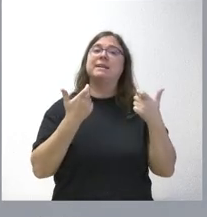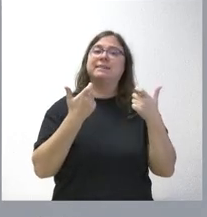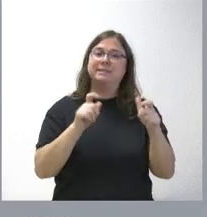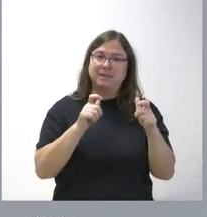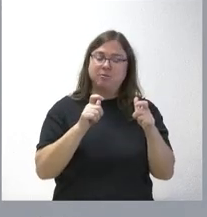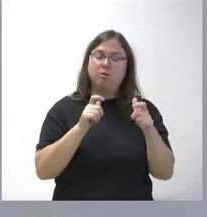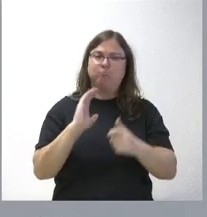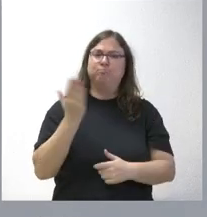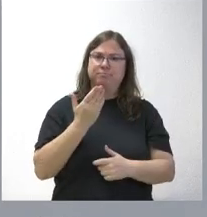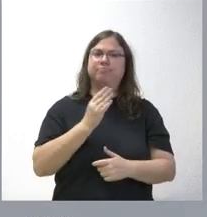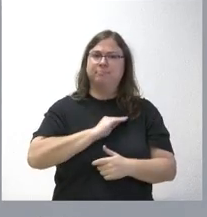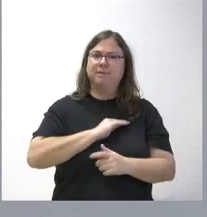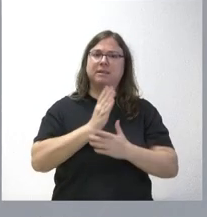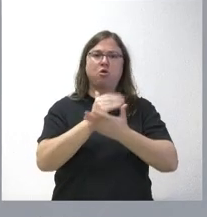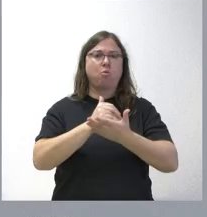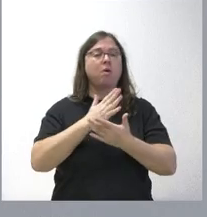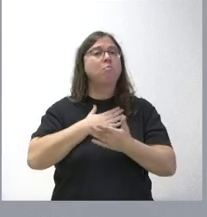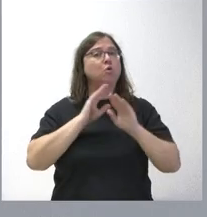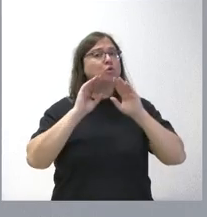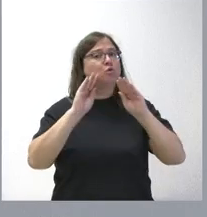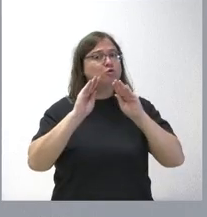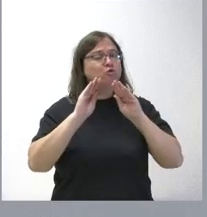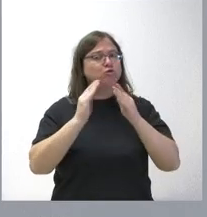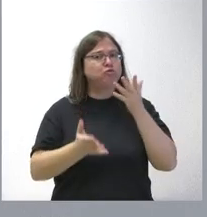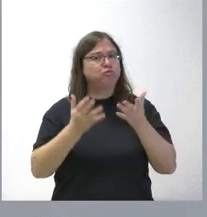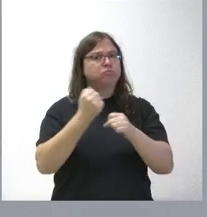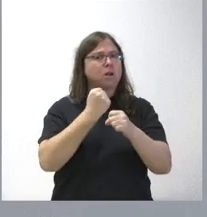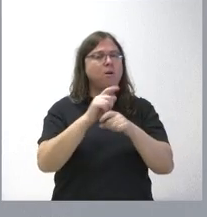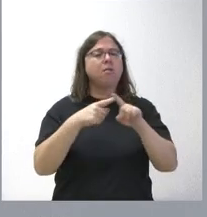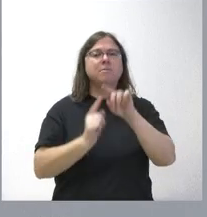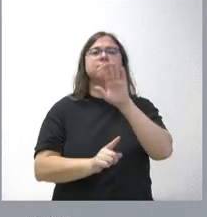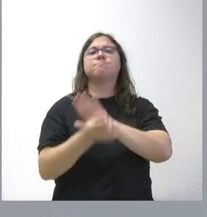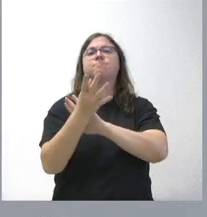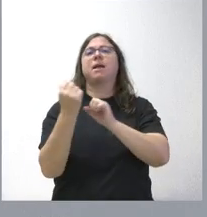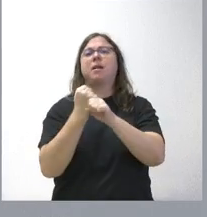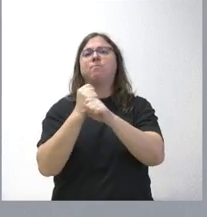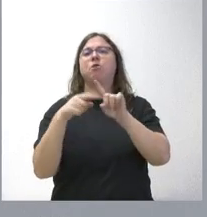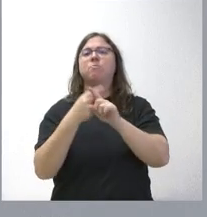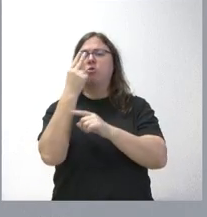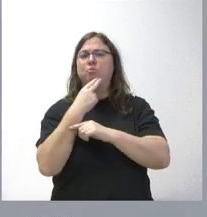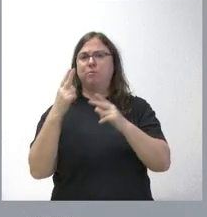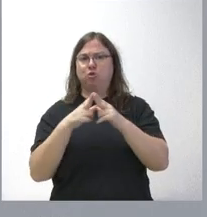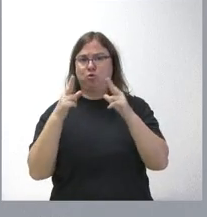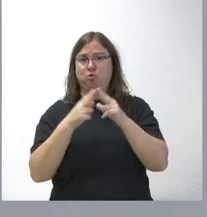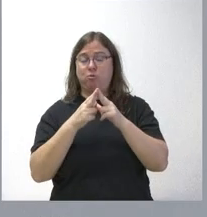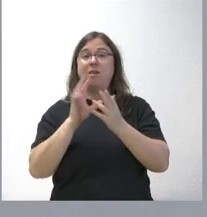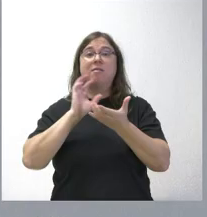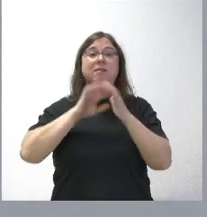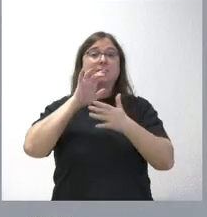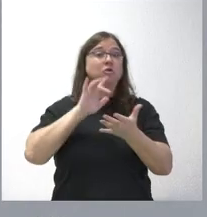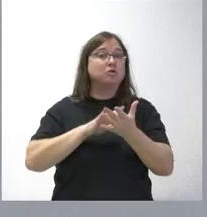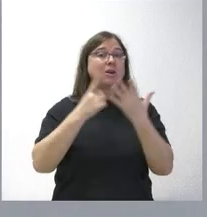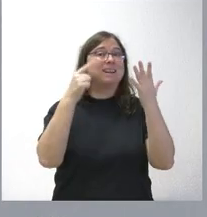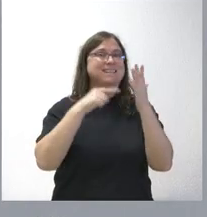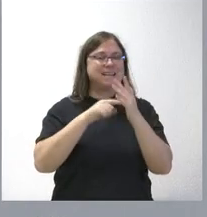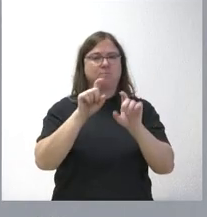impacto en nuestra comunidad, tanto por su volumen como por su capacidad de generar empleo y compromiso social. Hay en Castilla y León 6.000 empresas